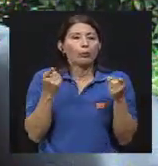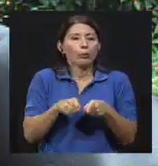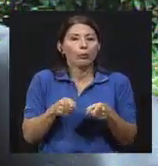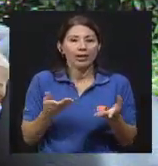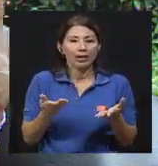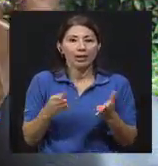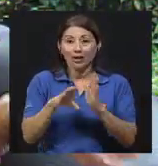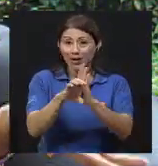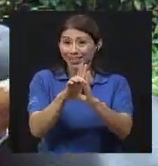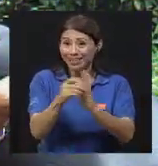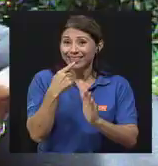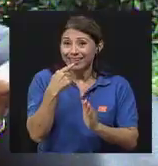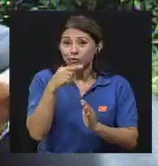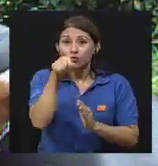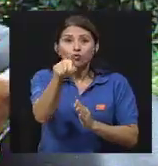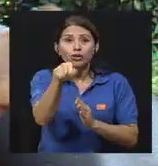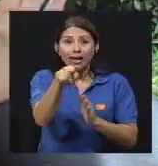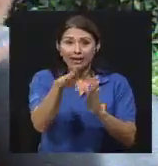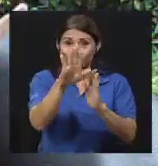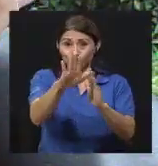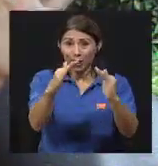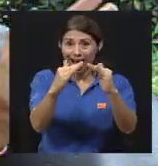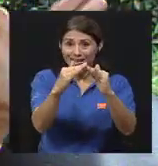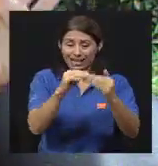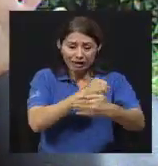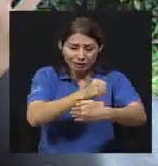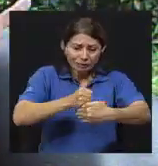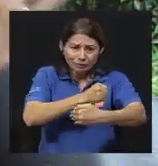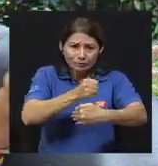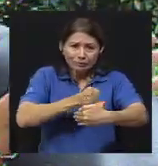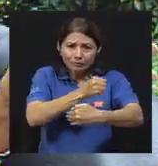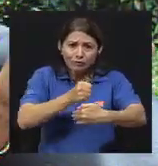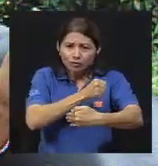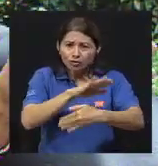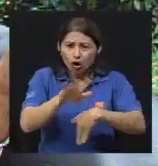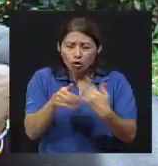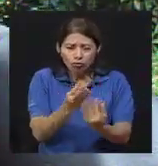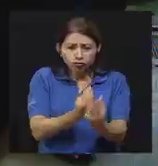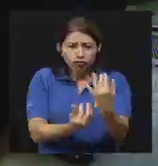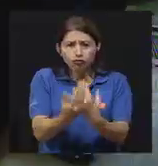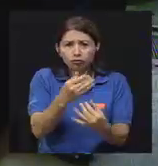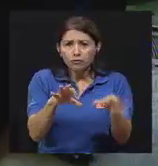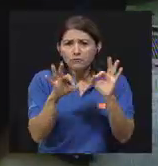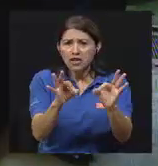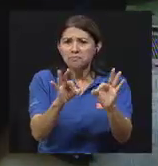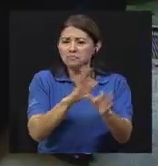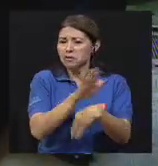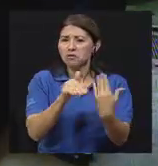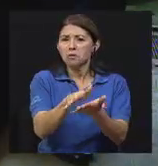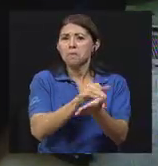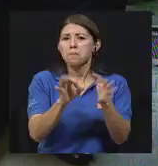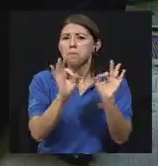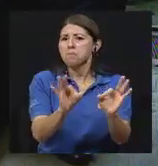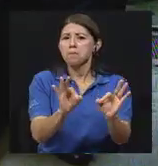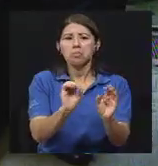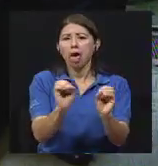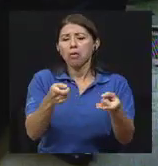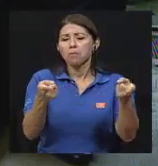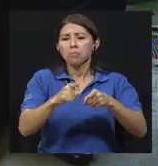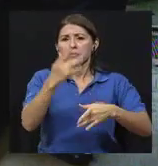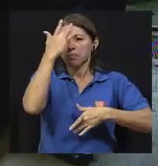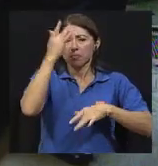anterior, si usted cocina profundamente sus alimentos, está matando absolutamente todo. Si fuera un lugar que le tenga un poco más de